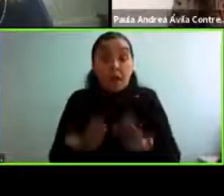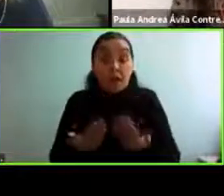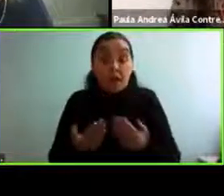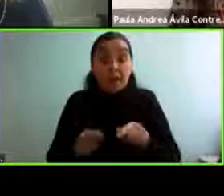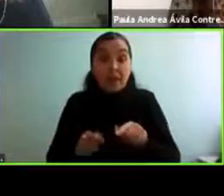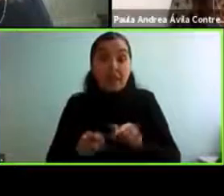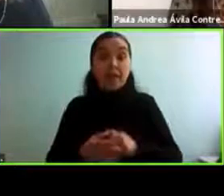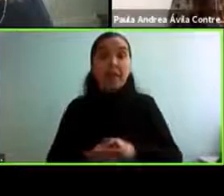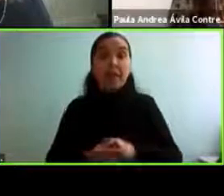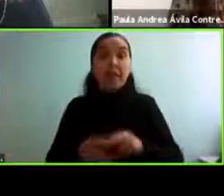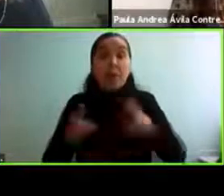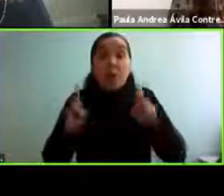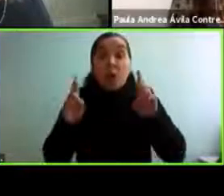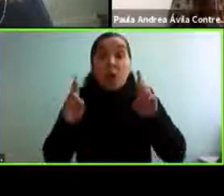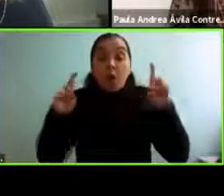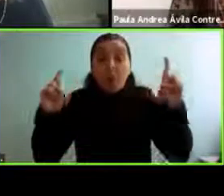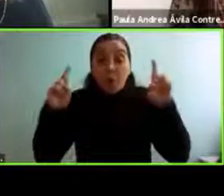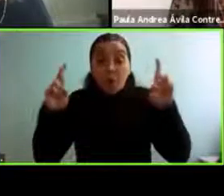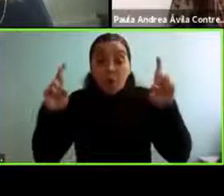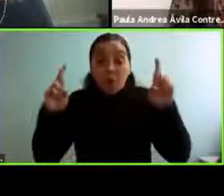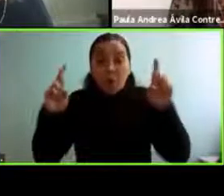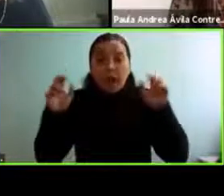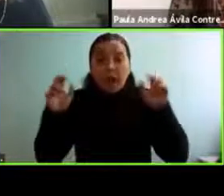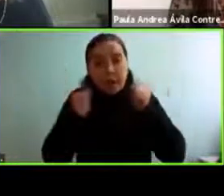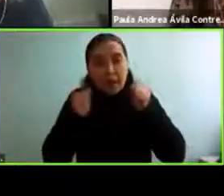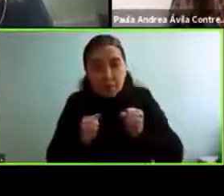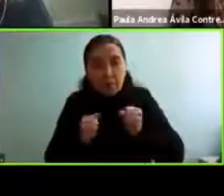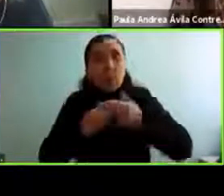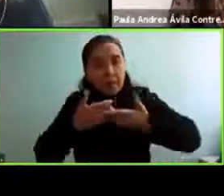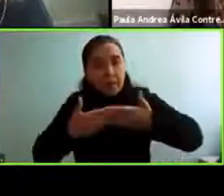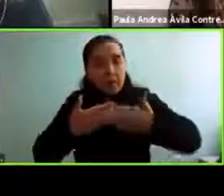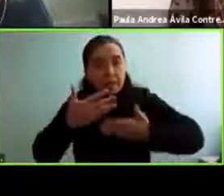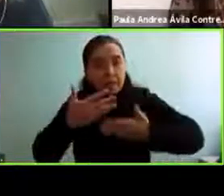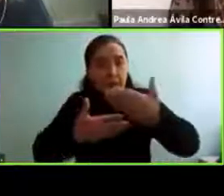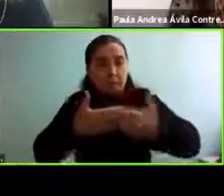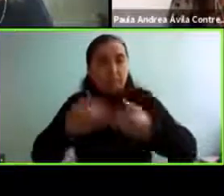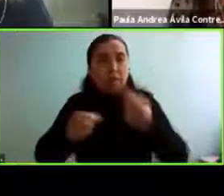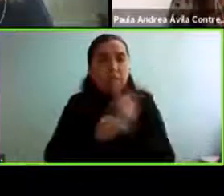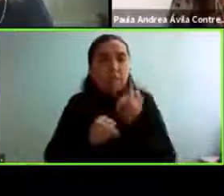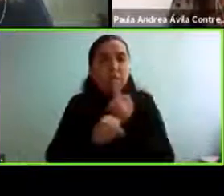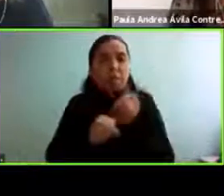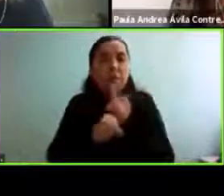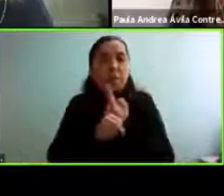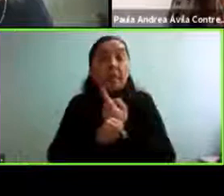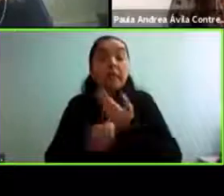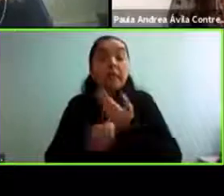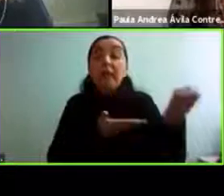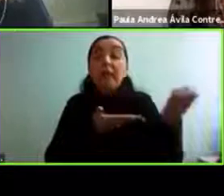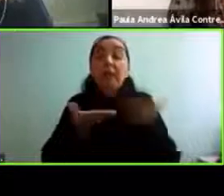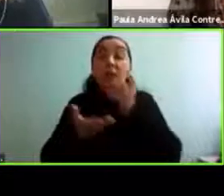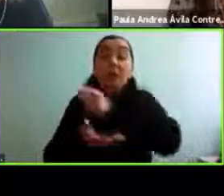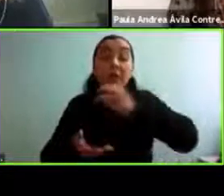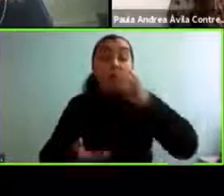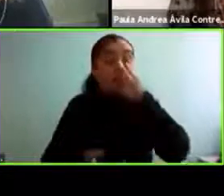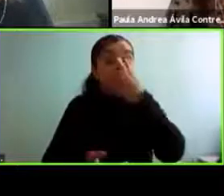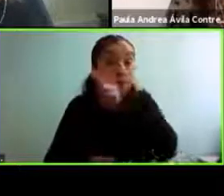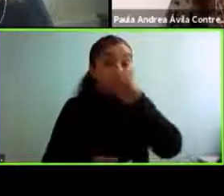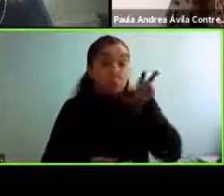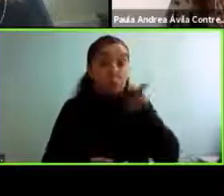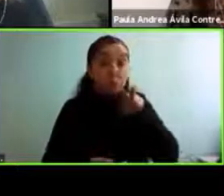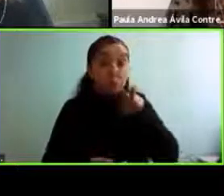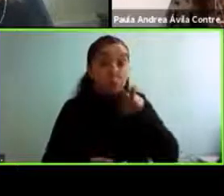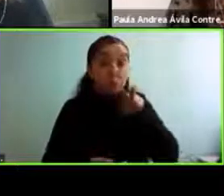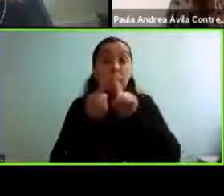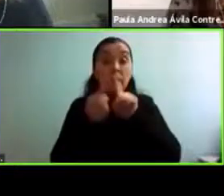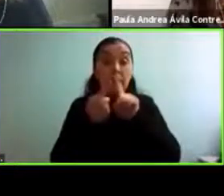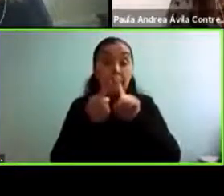ojalá que podamos seguir conversando en otras instancias invito a la gente que nos está viendo a que contacte los programas